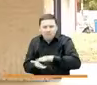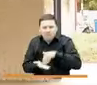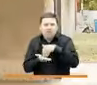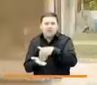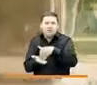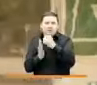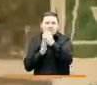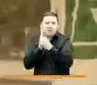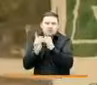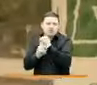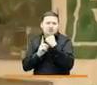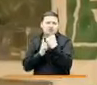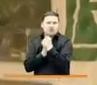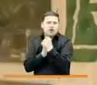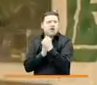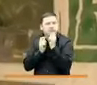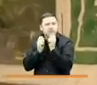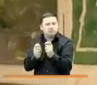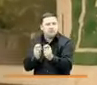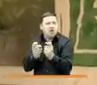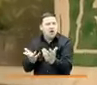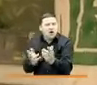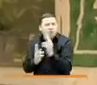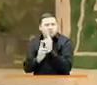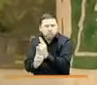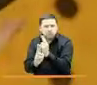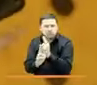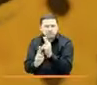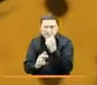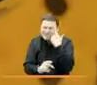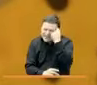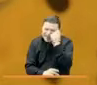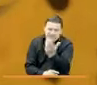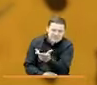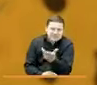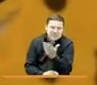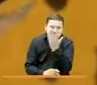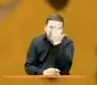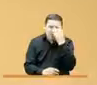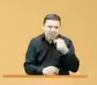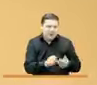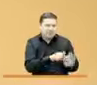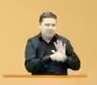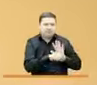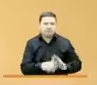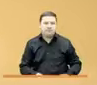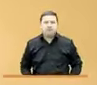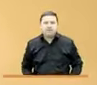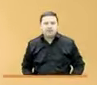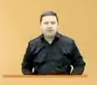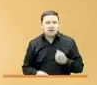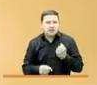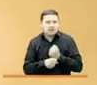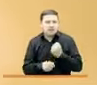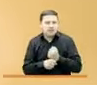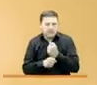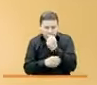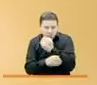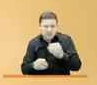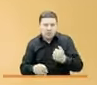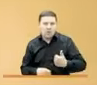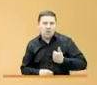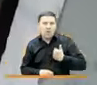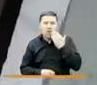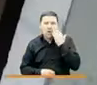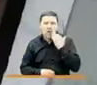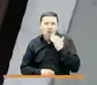los programas sociales y creamos nuevas formas de responder al reto al que nos enfrentó la pandemia. Trabajamos por la niñez, adolescencia